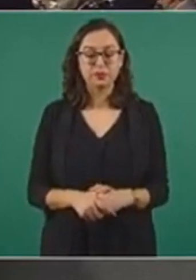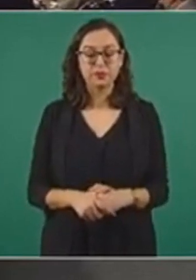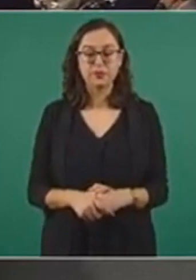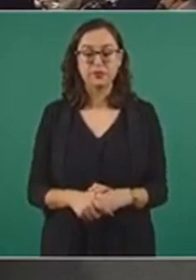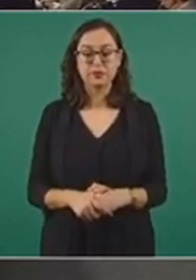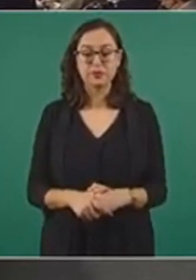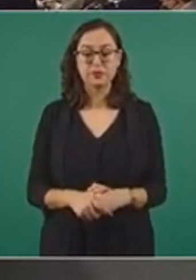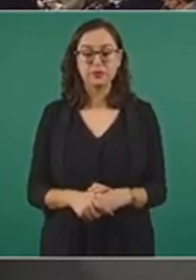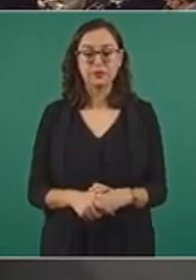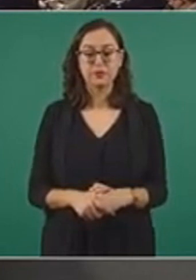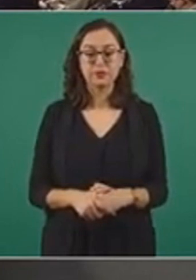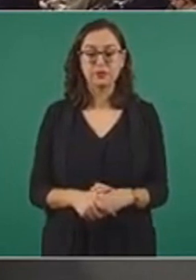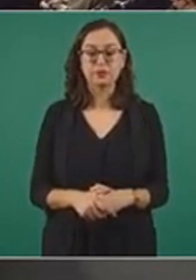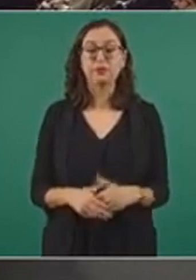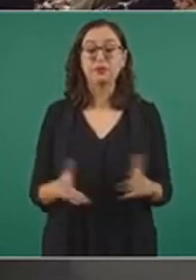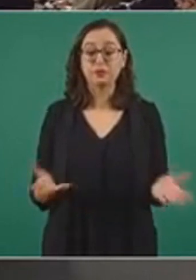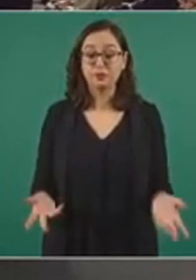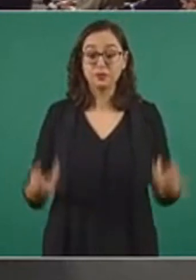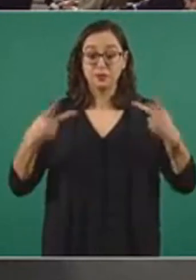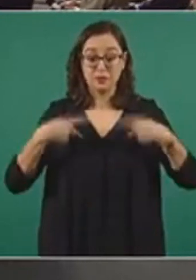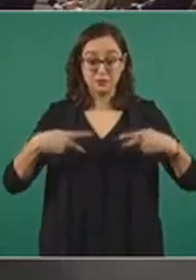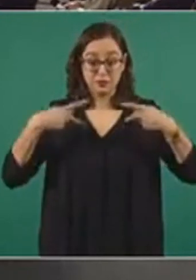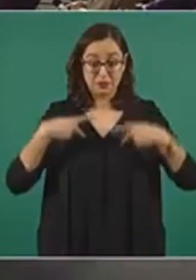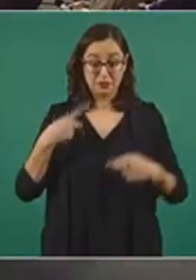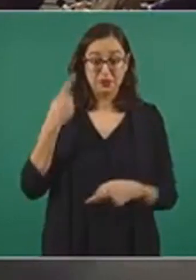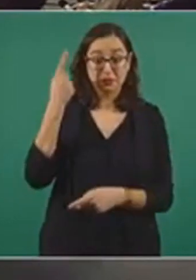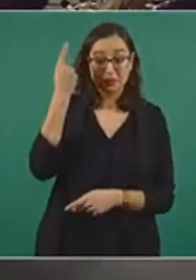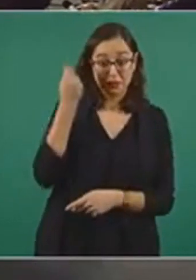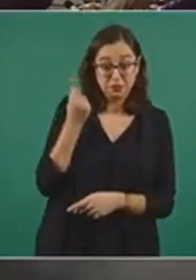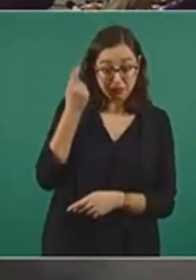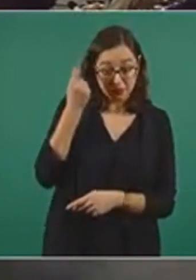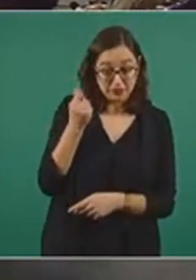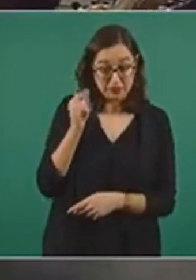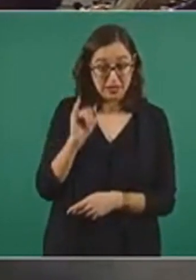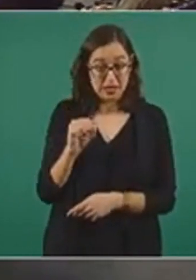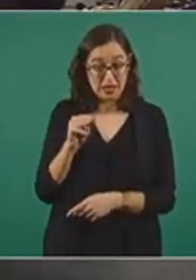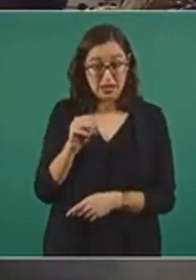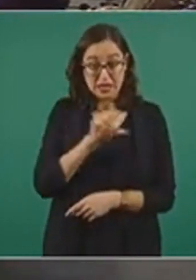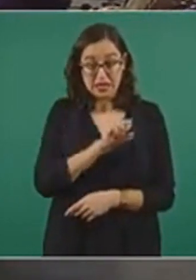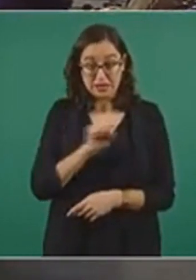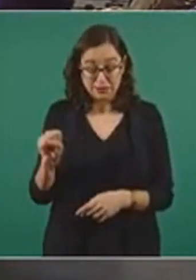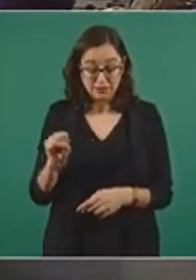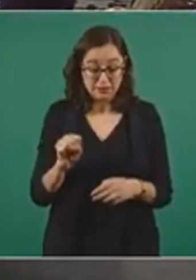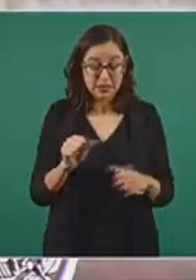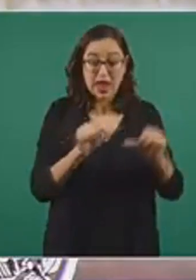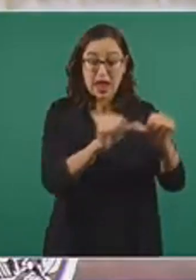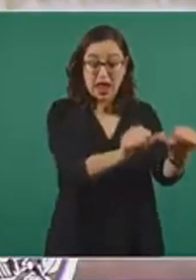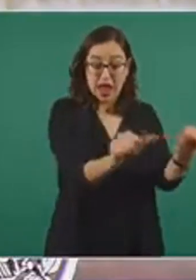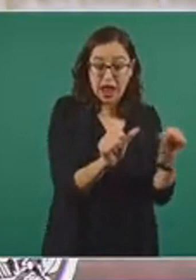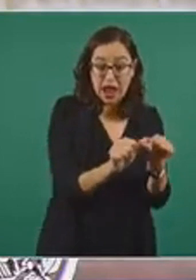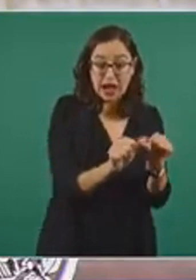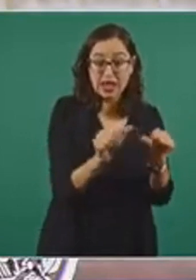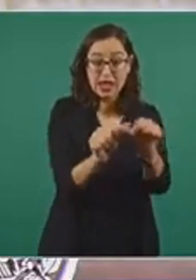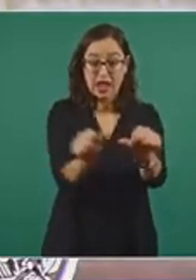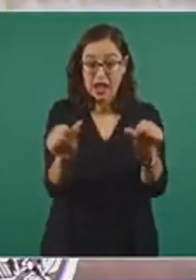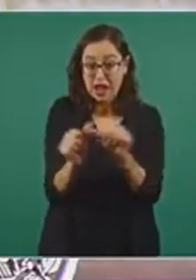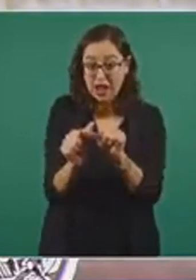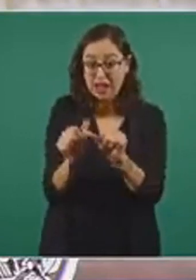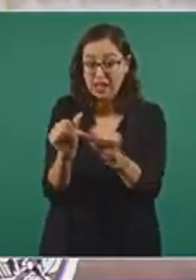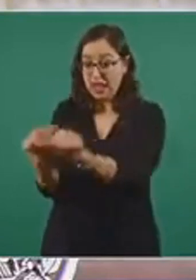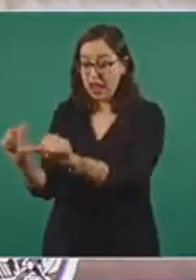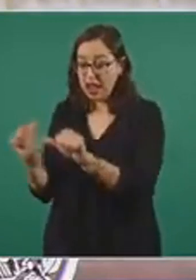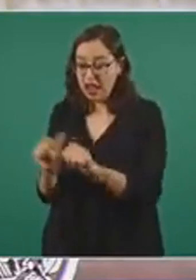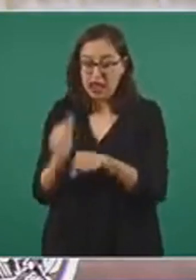Los trabajadores jubilados del IMSS están organizados de diferentes maneras y efectivamente nosotros seguimos con todo